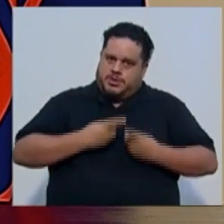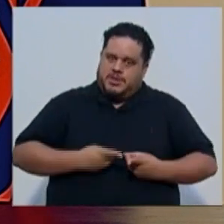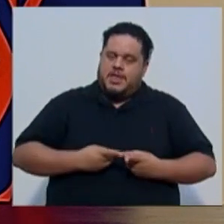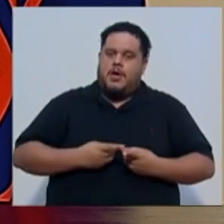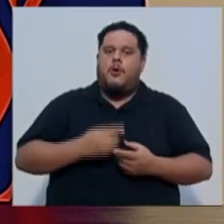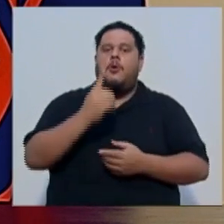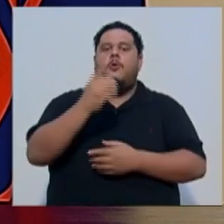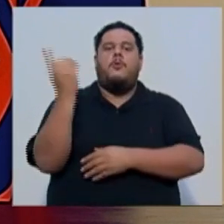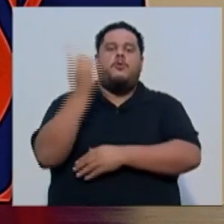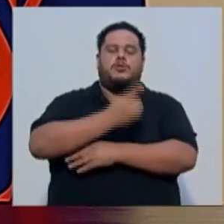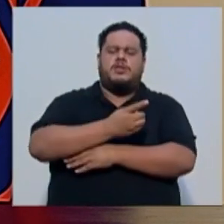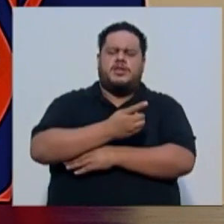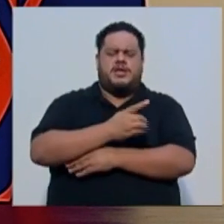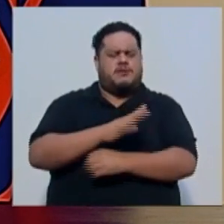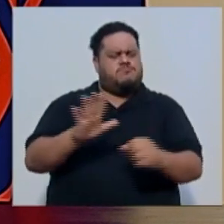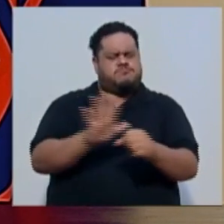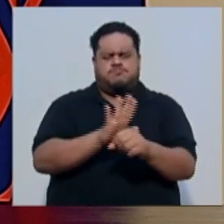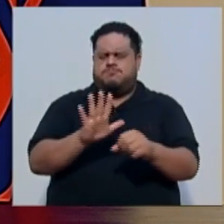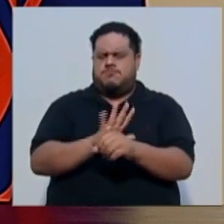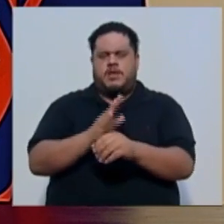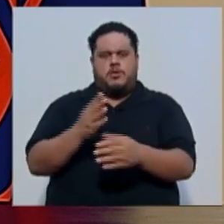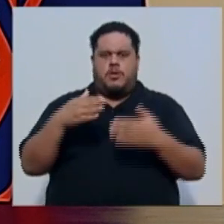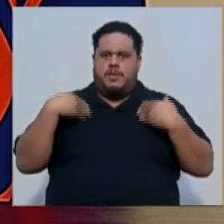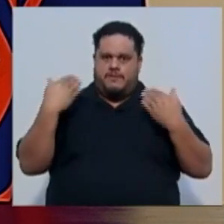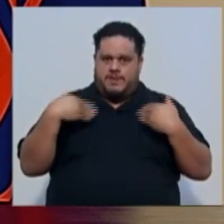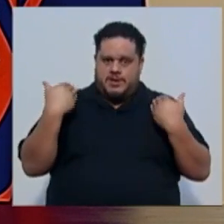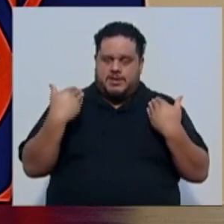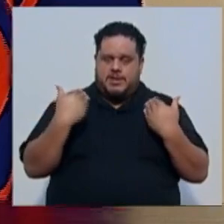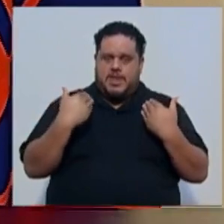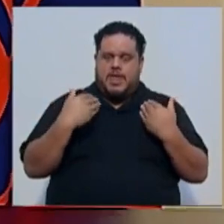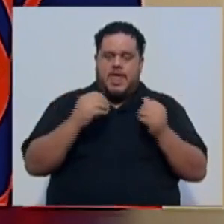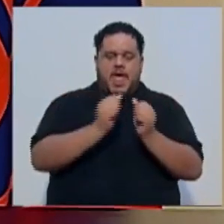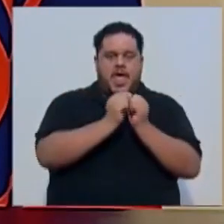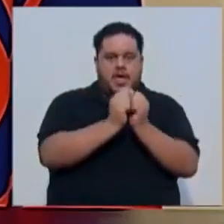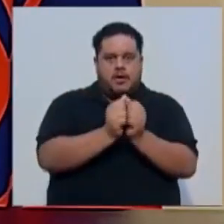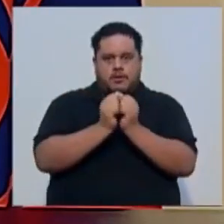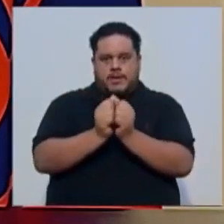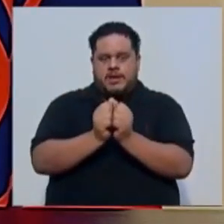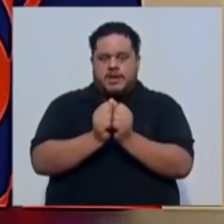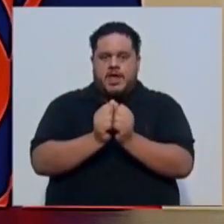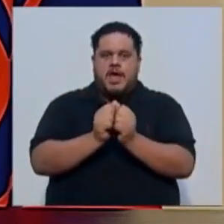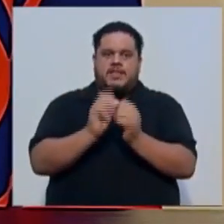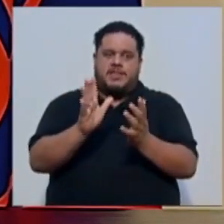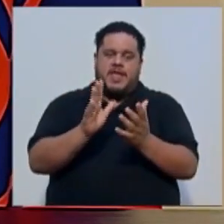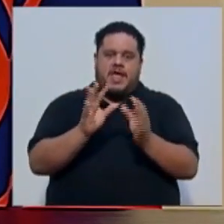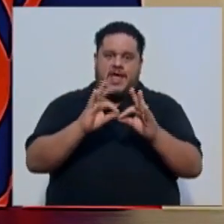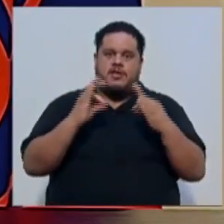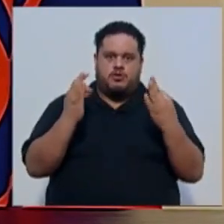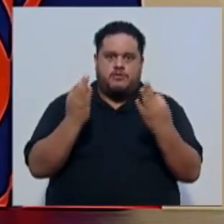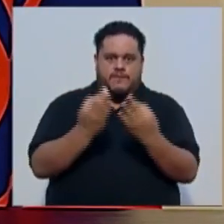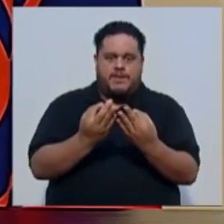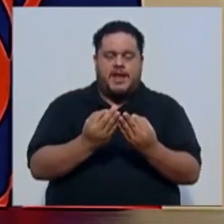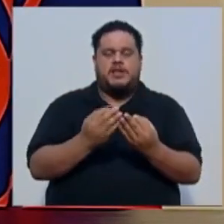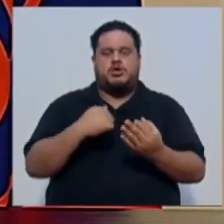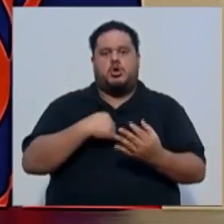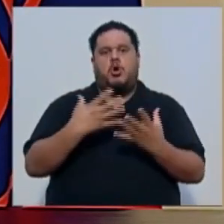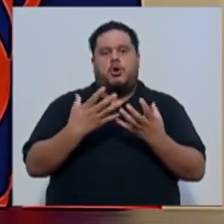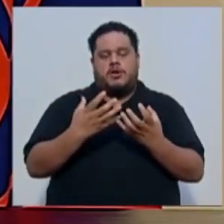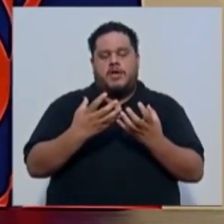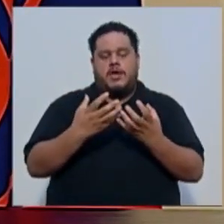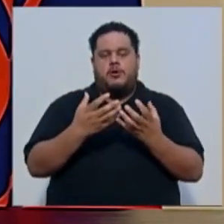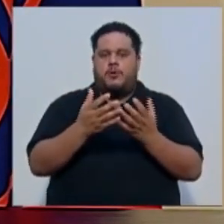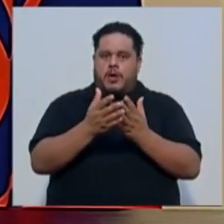lleno de felicidad y en compañía de sus seres más cercanos. Quiero aprovechar